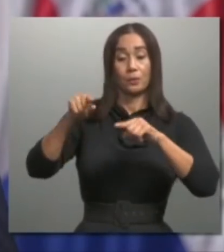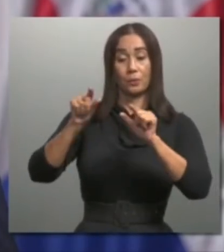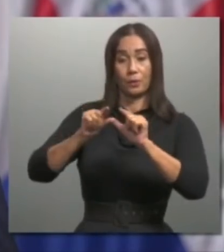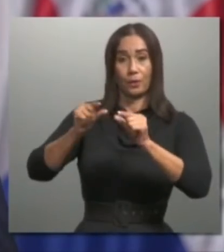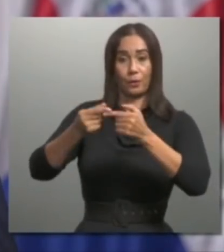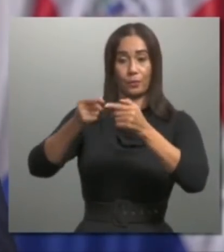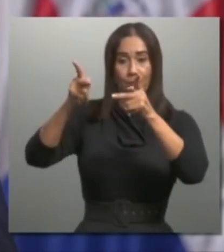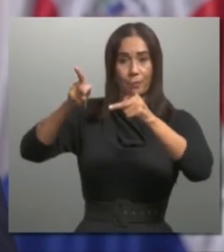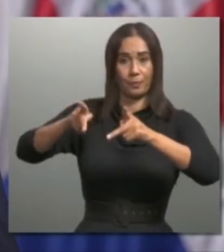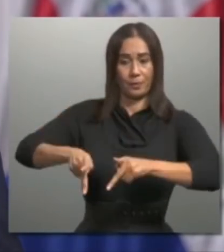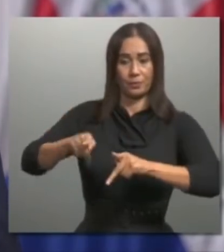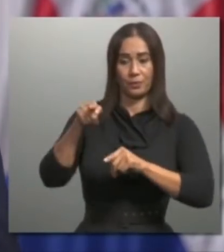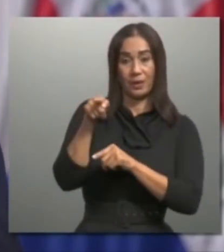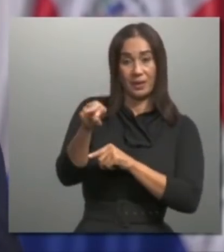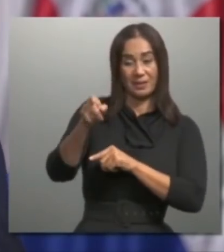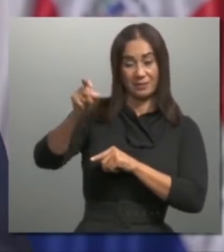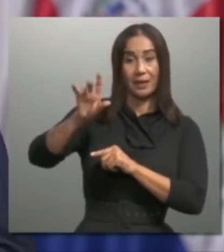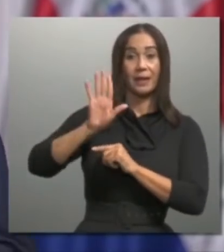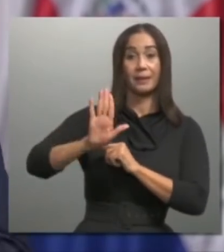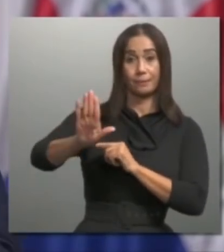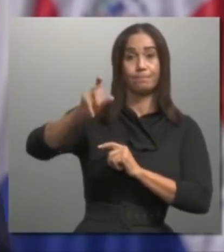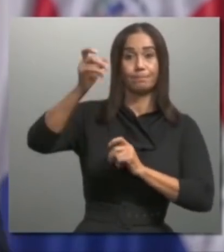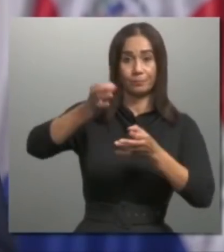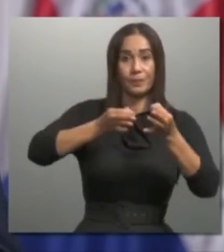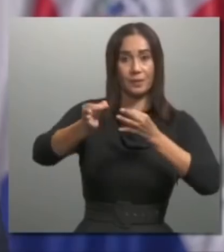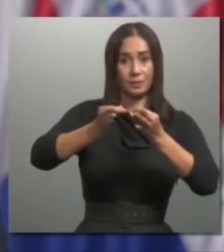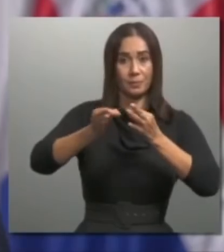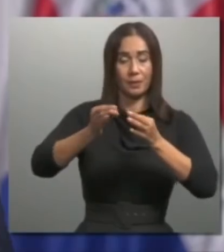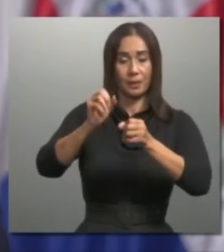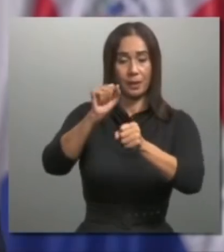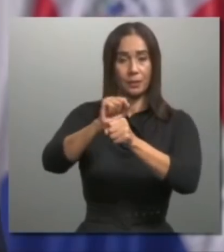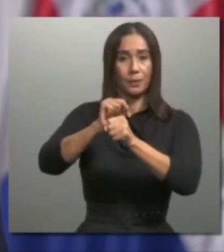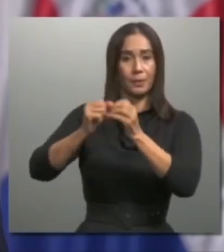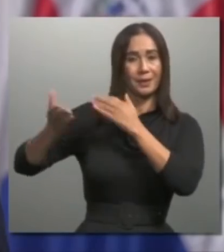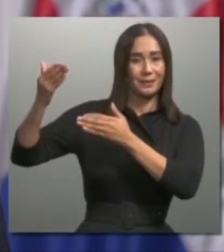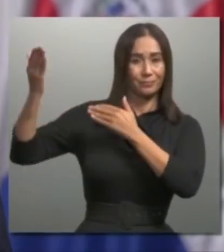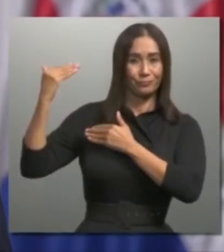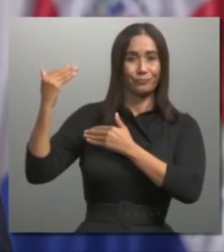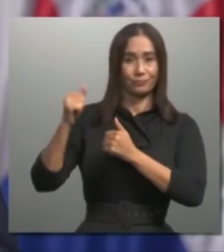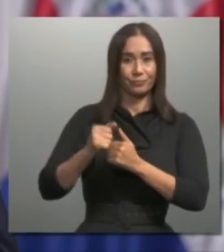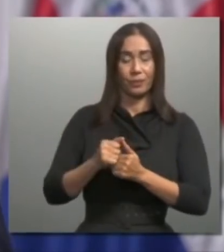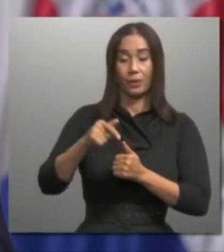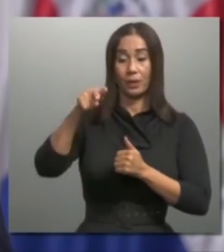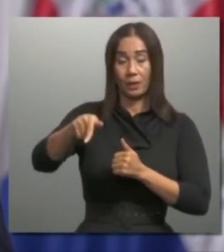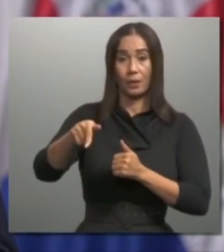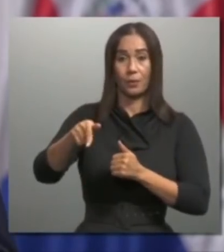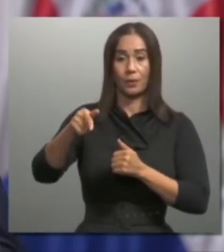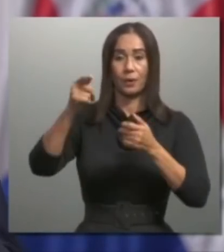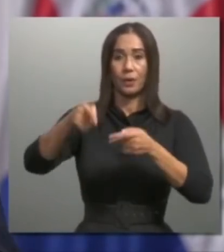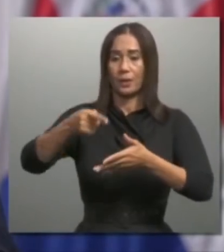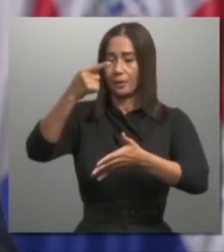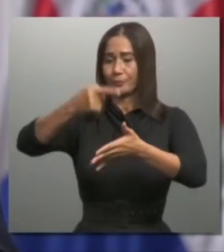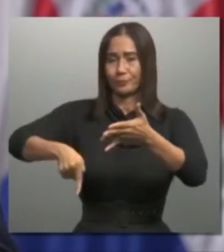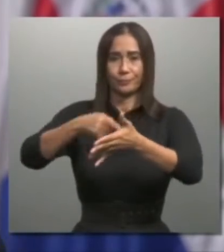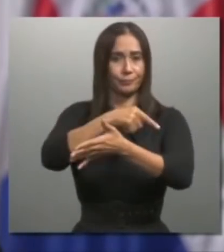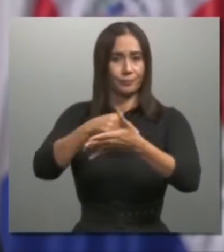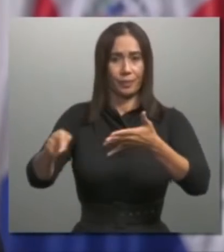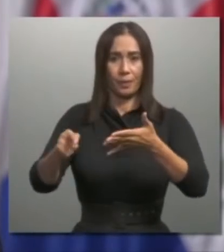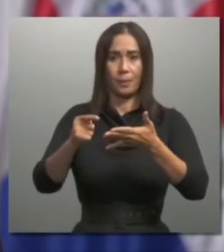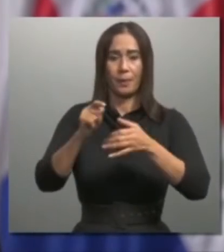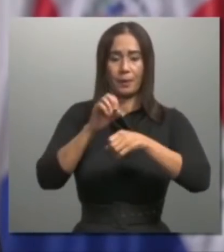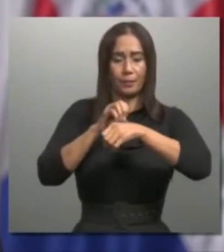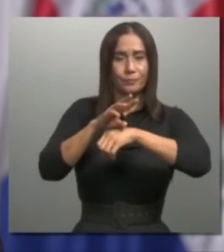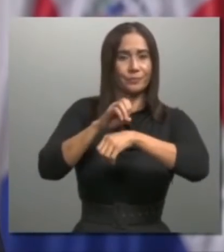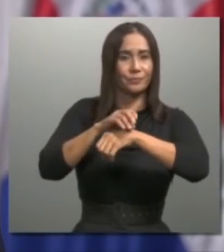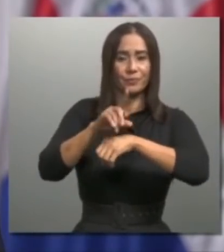de personas que deberían dar muchas explicaciones sobre su papel en ese proyecto y que están totalmente descalificadas para dar